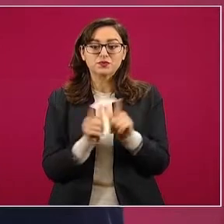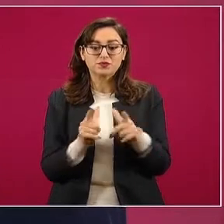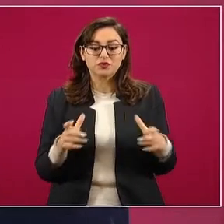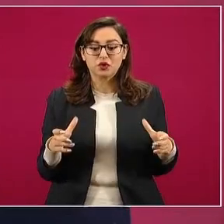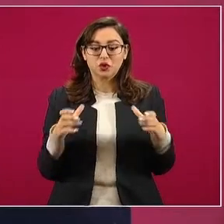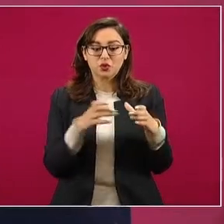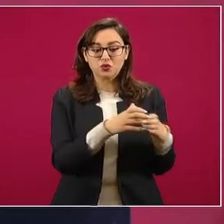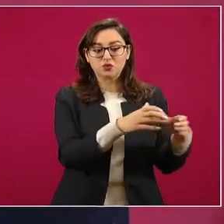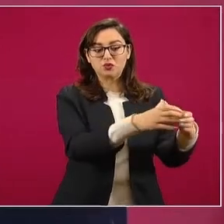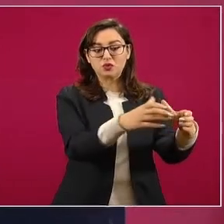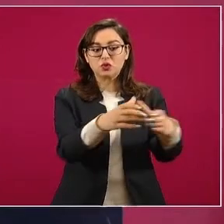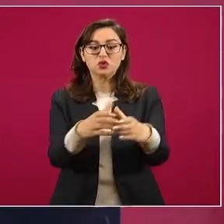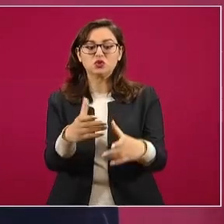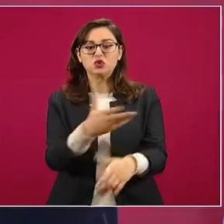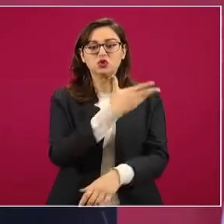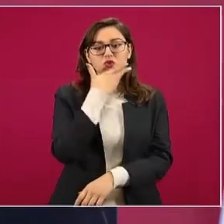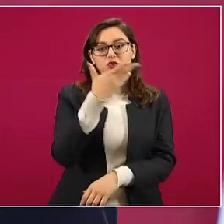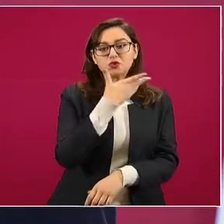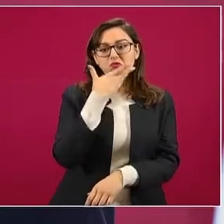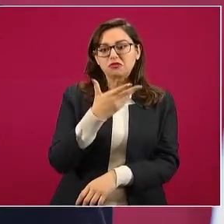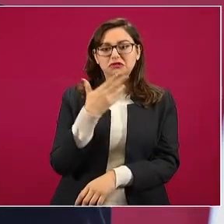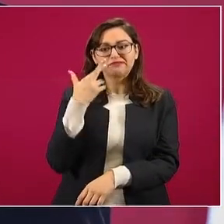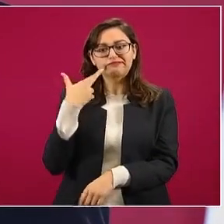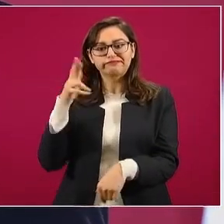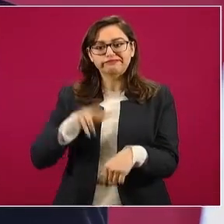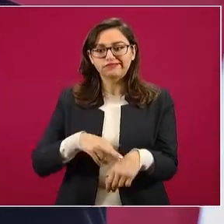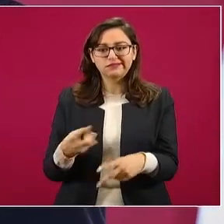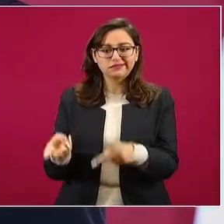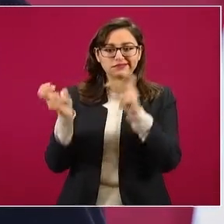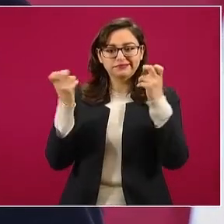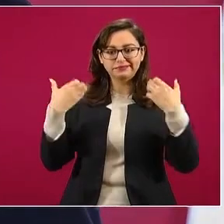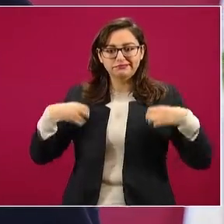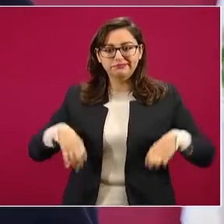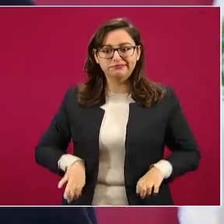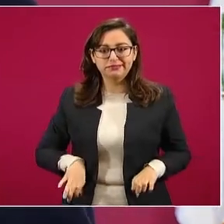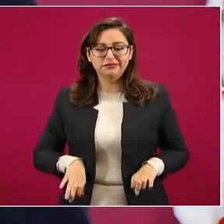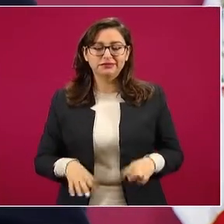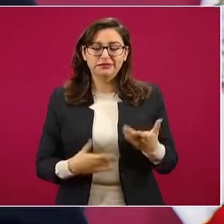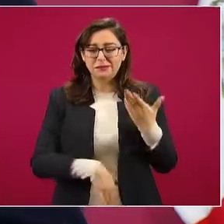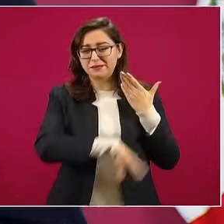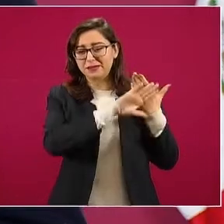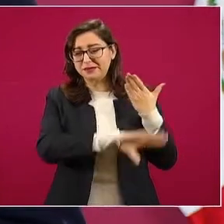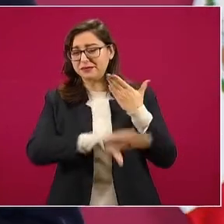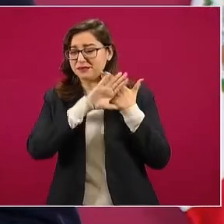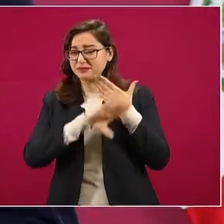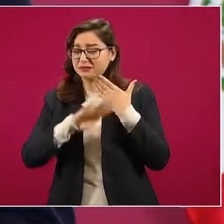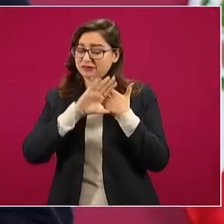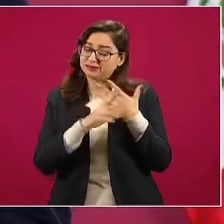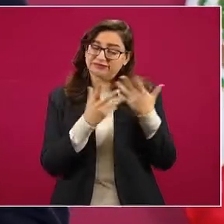robar y de los que no nos quieren,